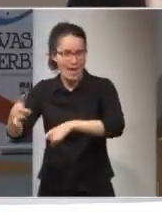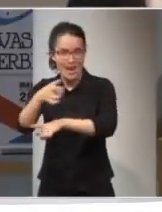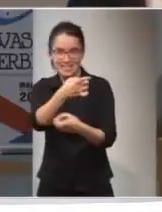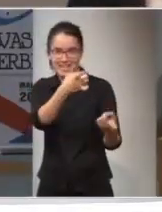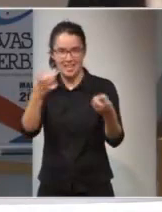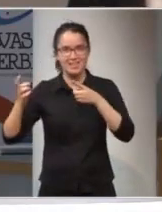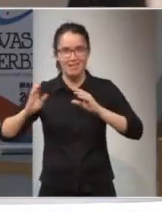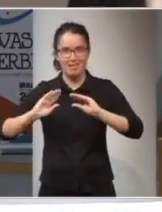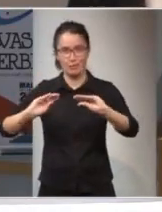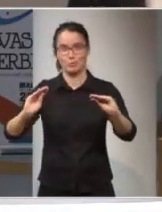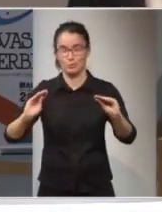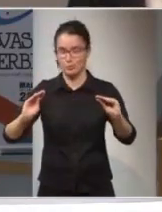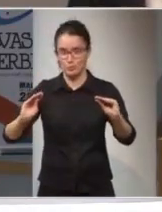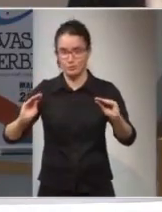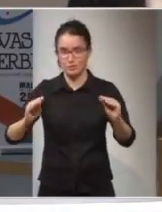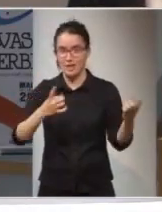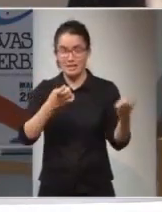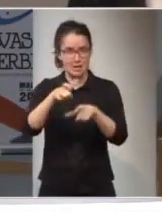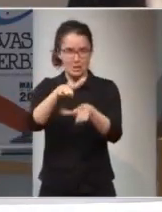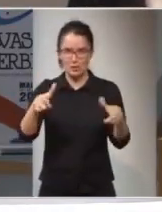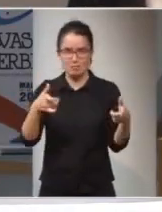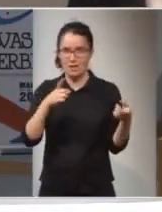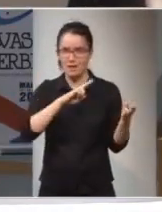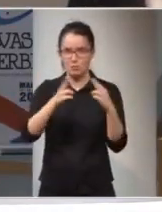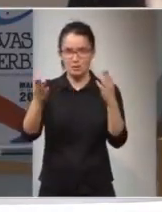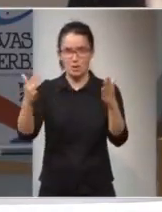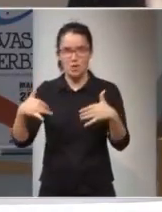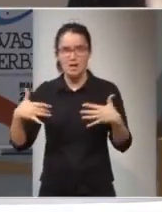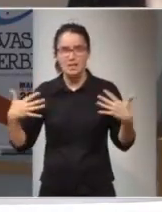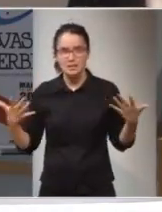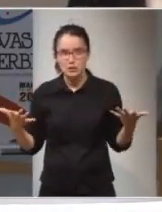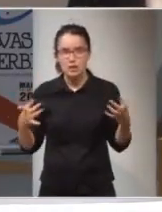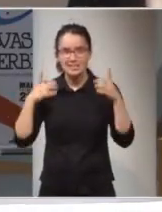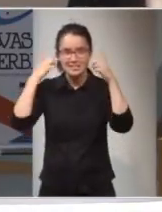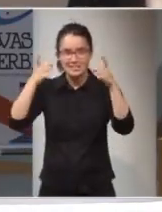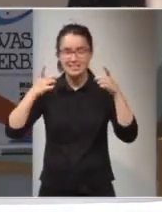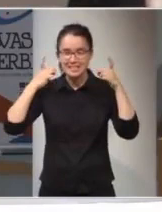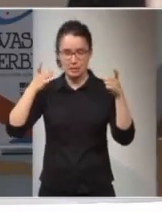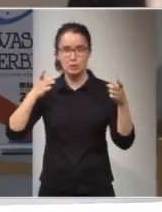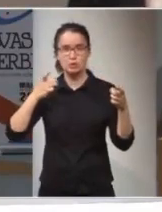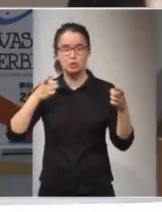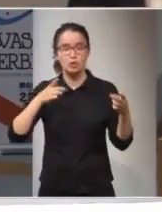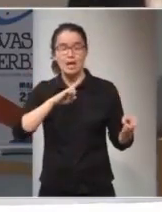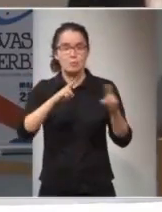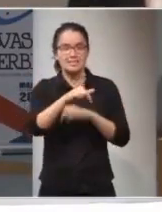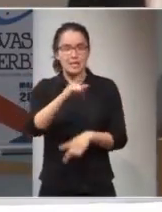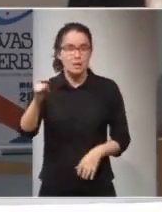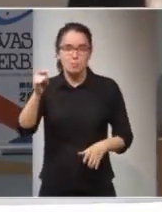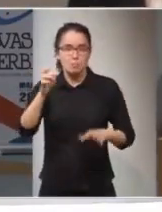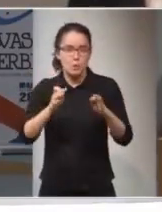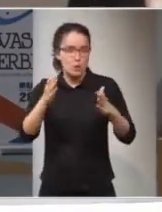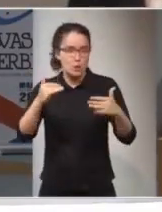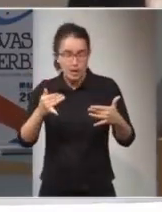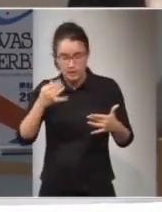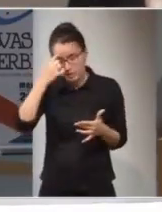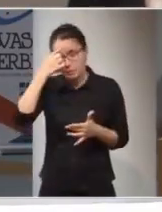necesidades de todas esas personas. Por lo tanto, pues intentamos no dar una respuesta al 100%, pero por